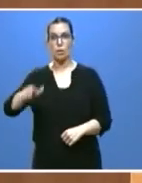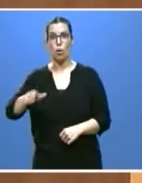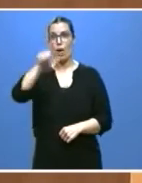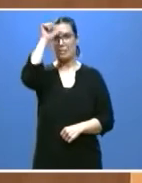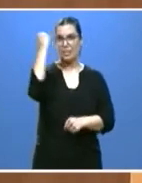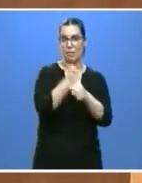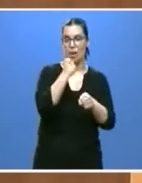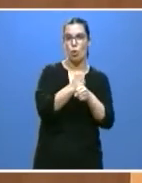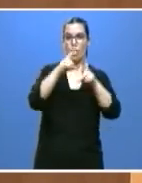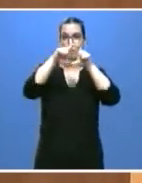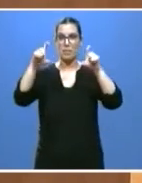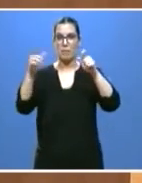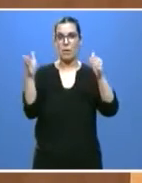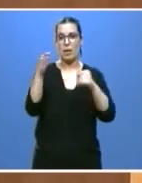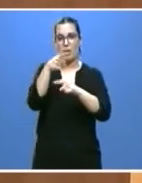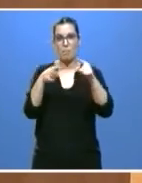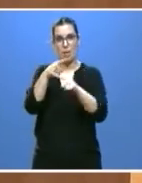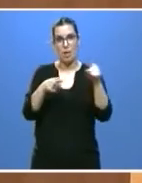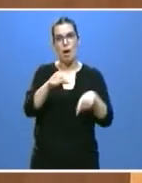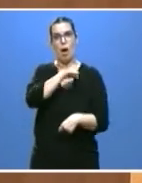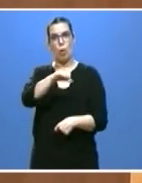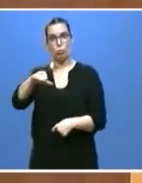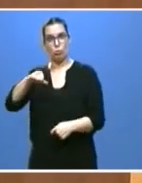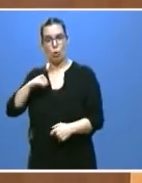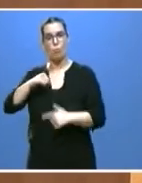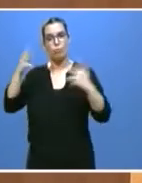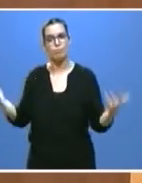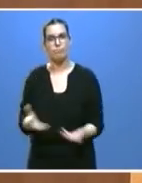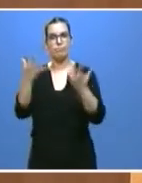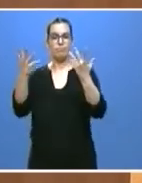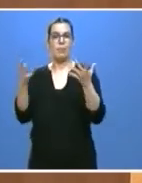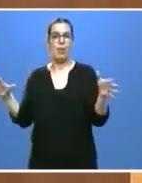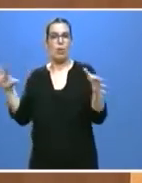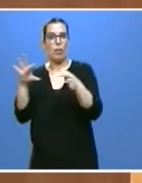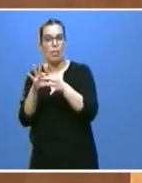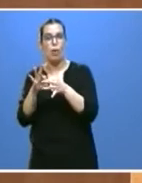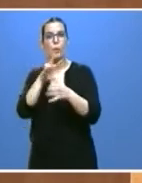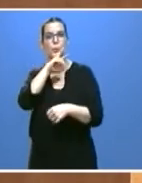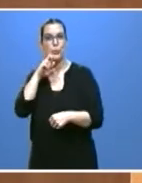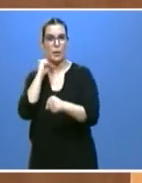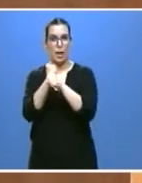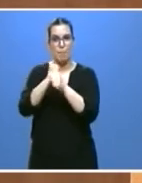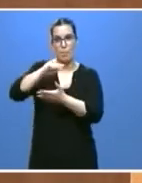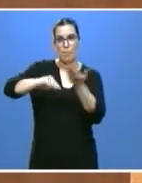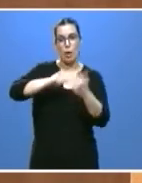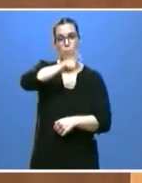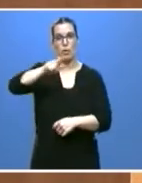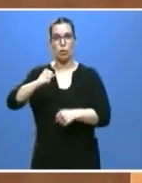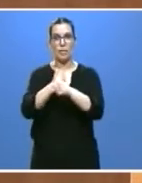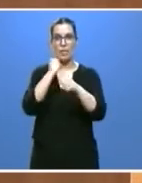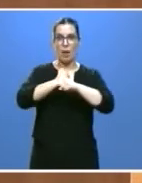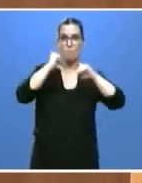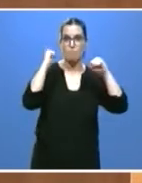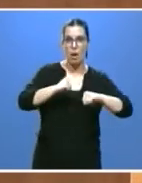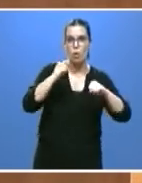autónomos, para el mantenimiento del empleo, para fomentar la conciliación, para trabajadores mayores y también